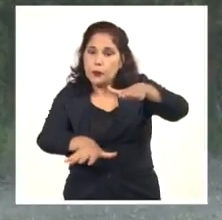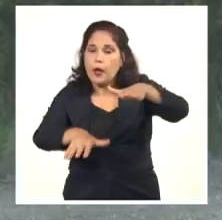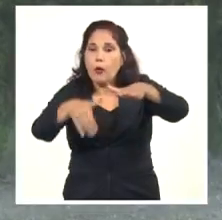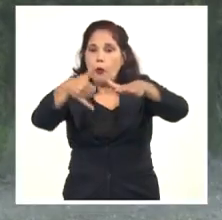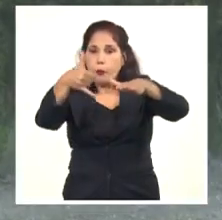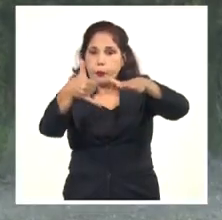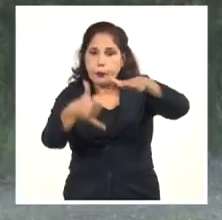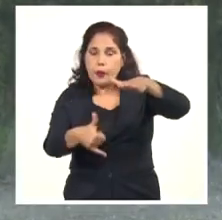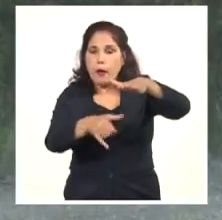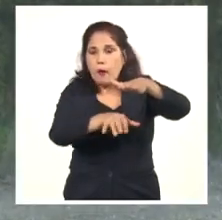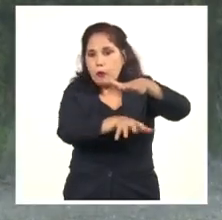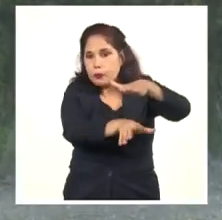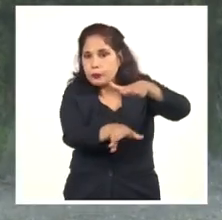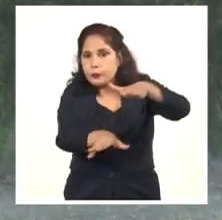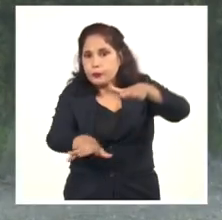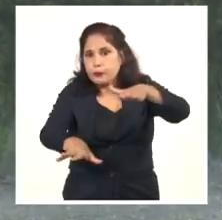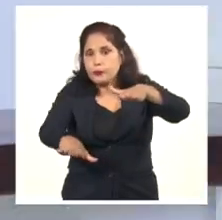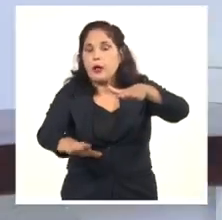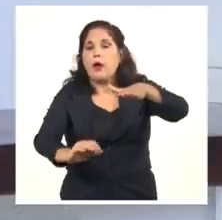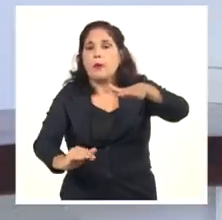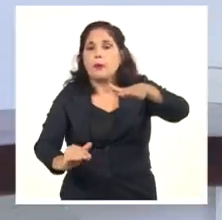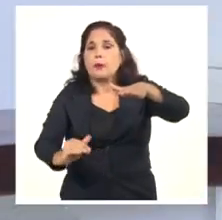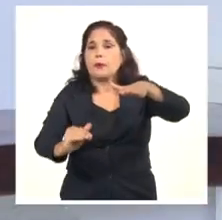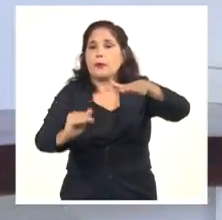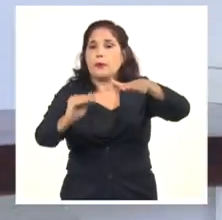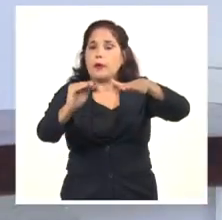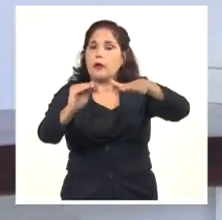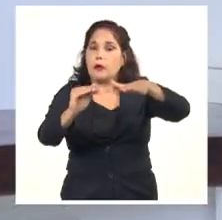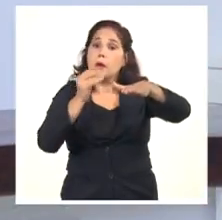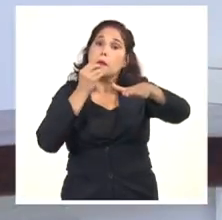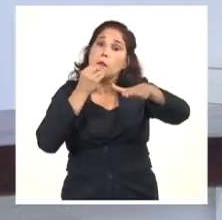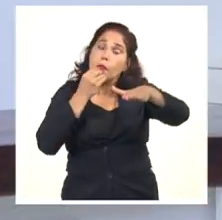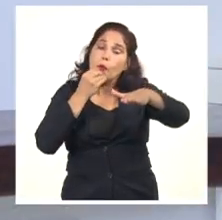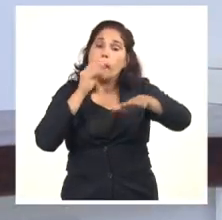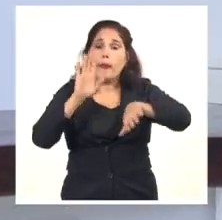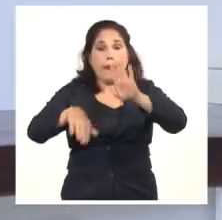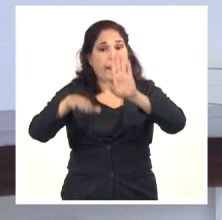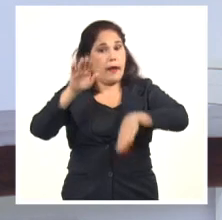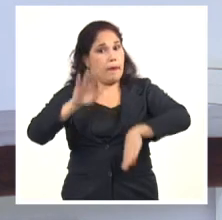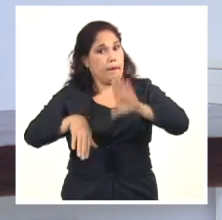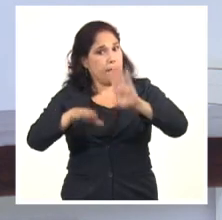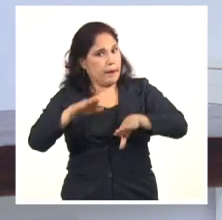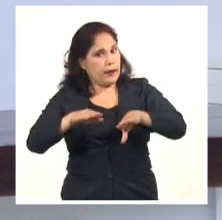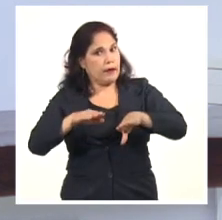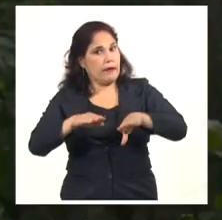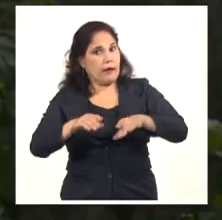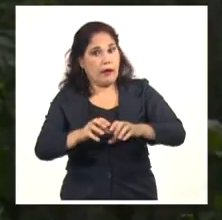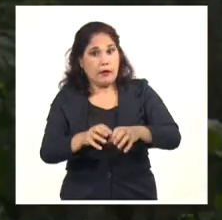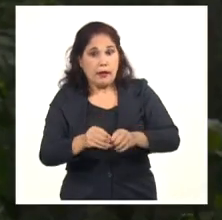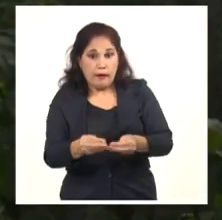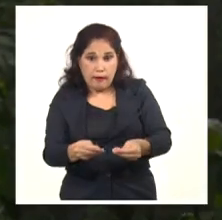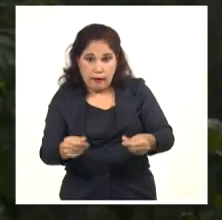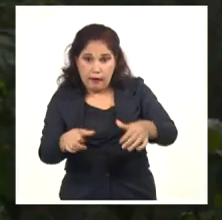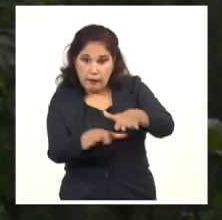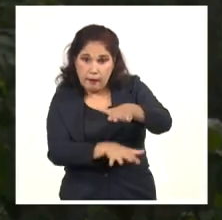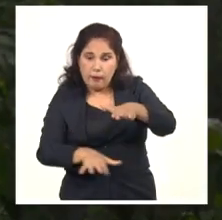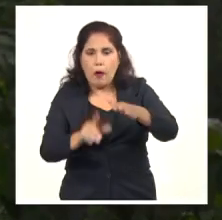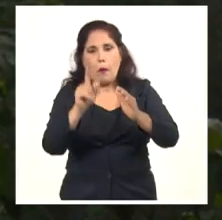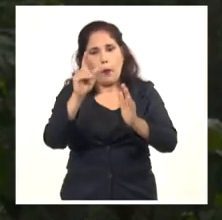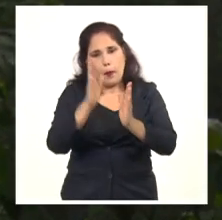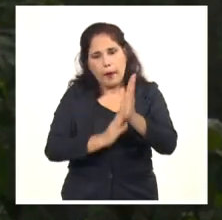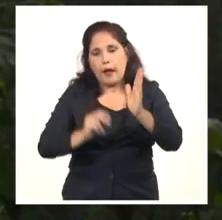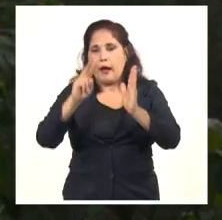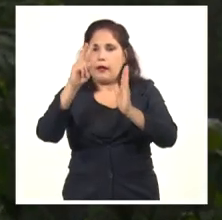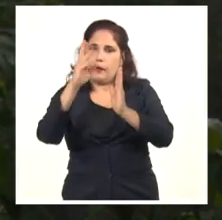de manera horizontal hasta que alcanzan los acuíferos. Ya esto puede durar, en función de las características de nuestros acuíferos, pueden durar un mes, dos meses.